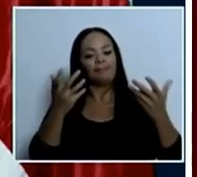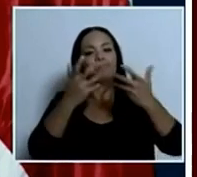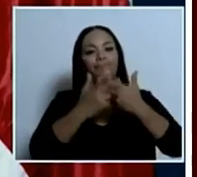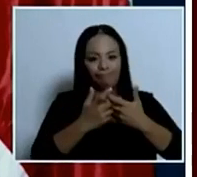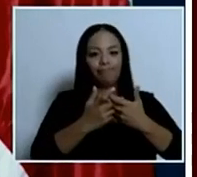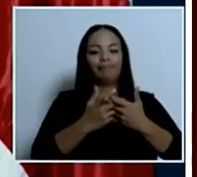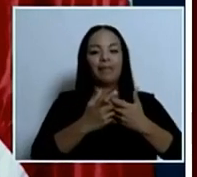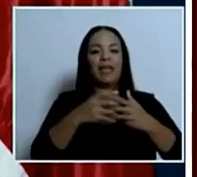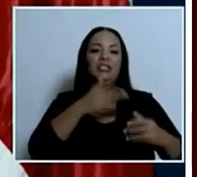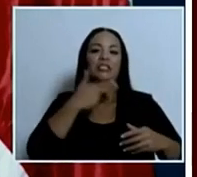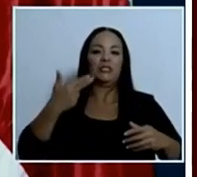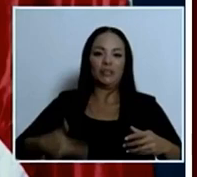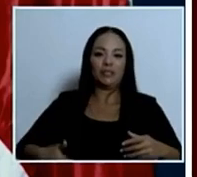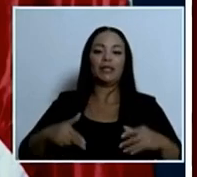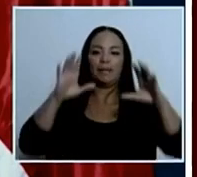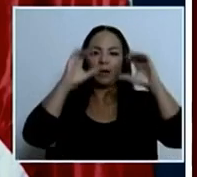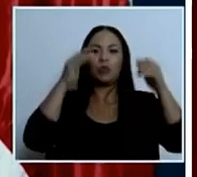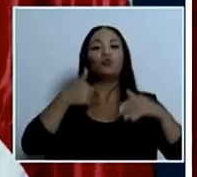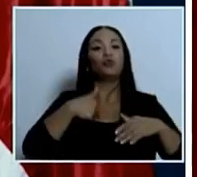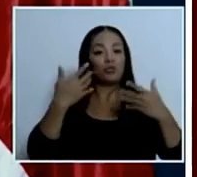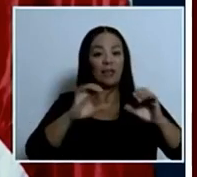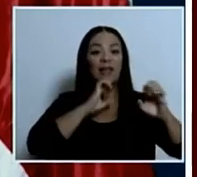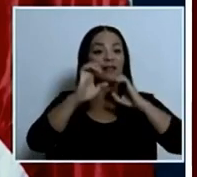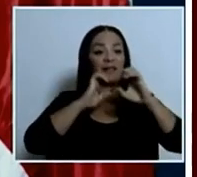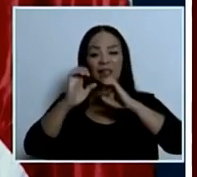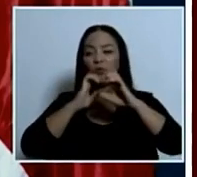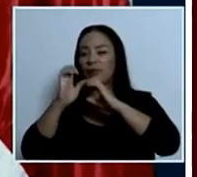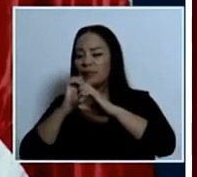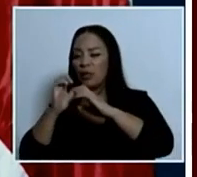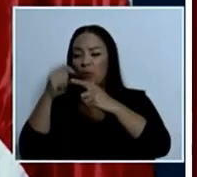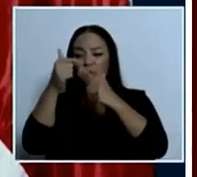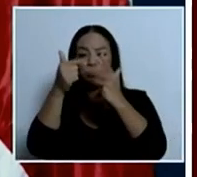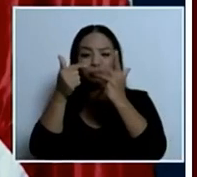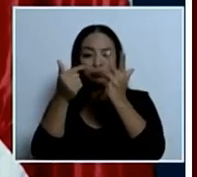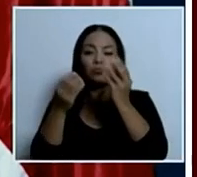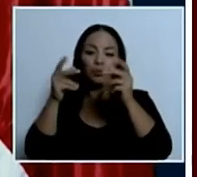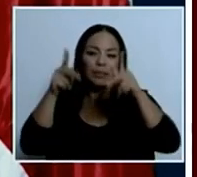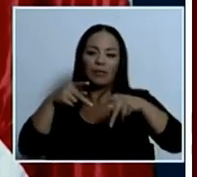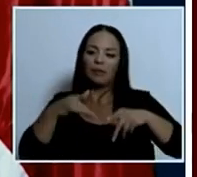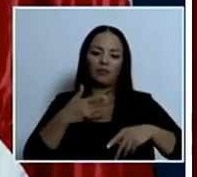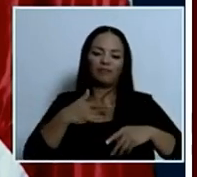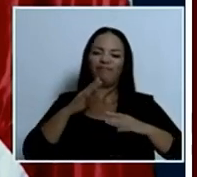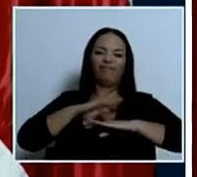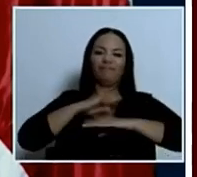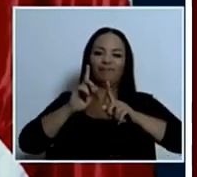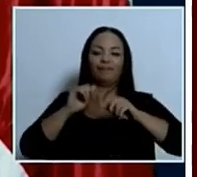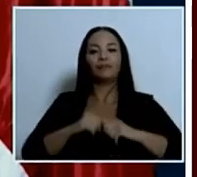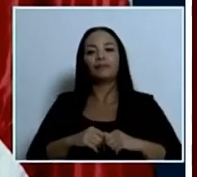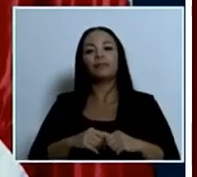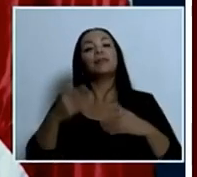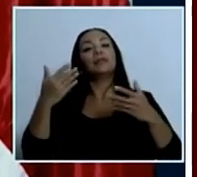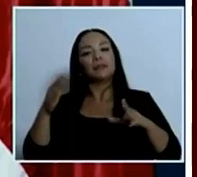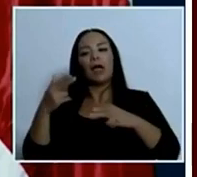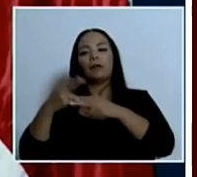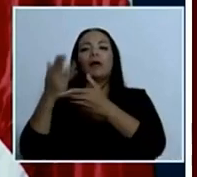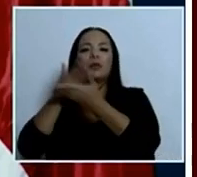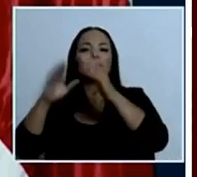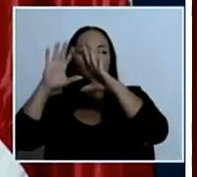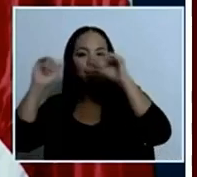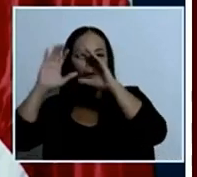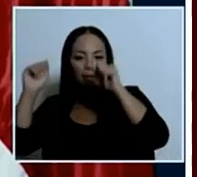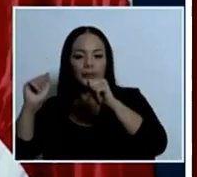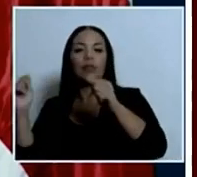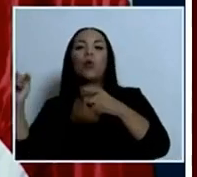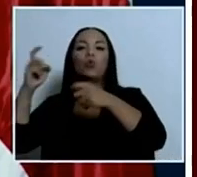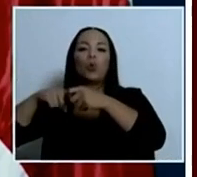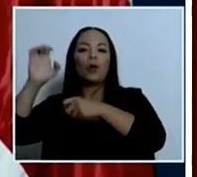francamente he entrevistado mucha gente acabamos de nombrar a excelentes embajadoras en la unión europea una